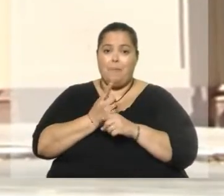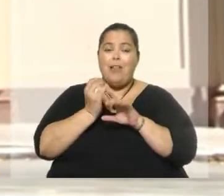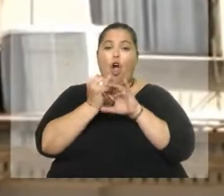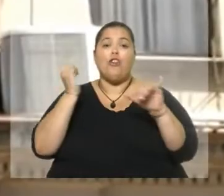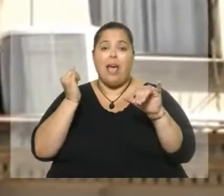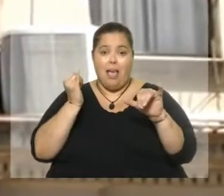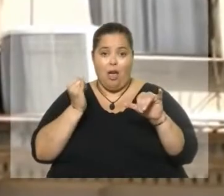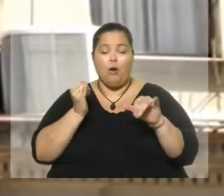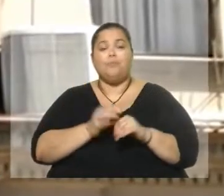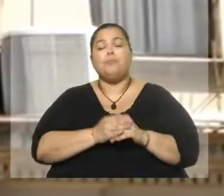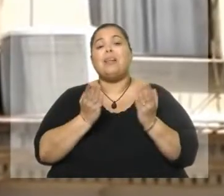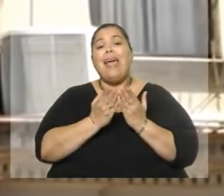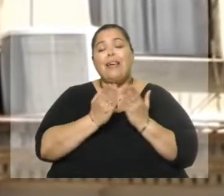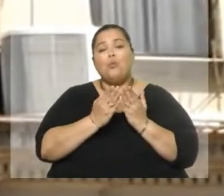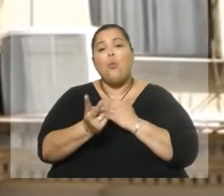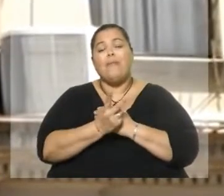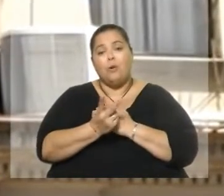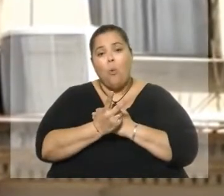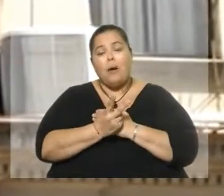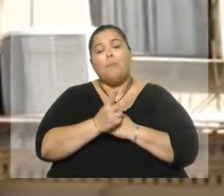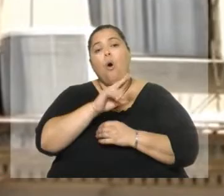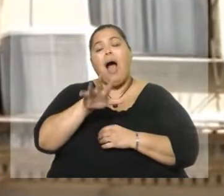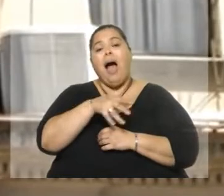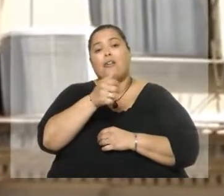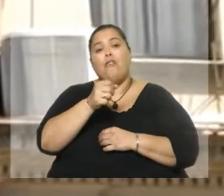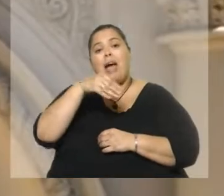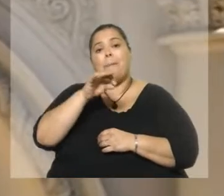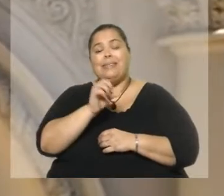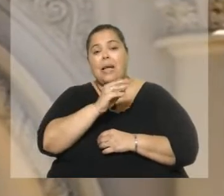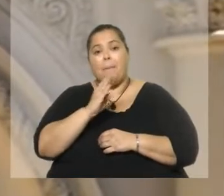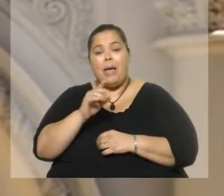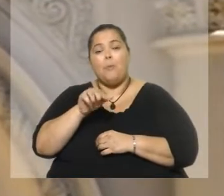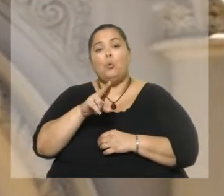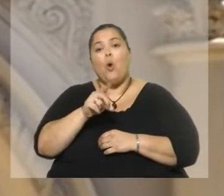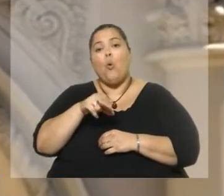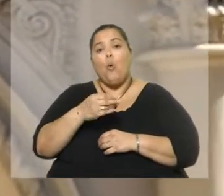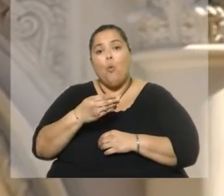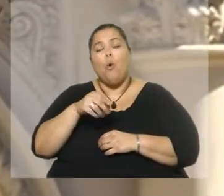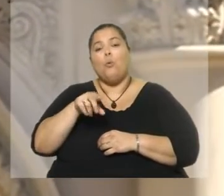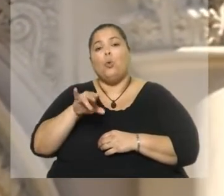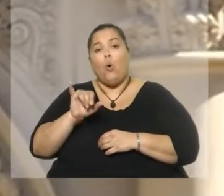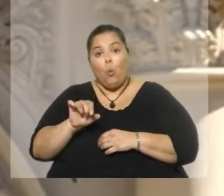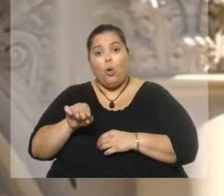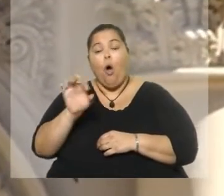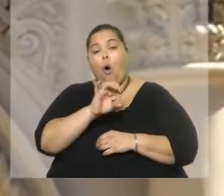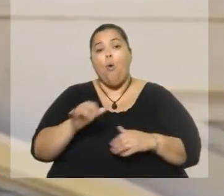dirección estudioanticuerpos.gub.ui o al WhatsApp 098